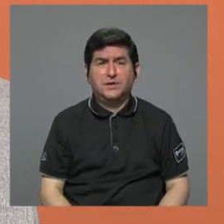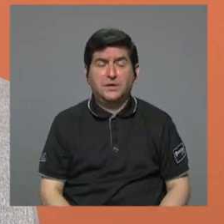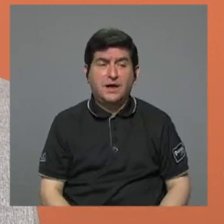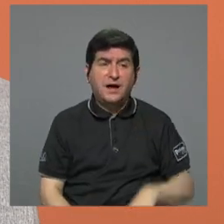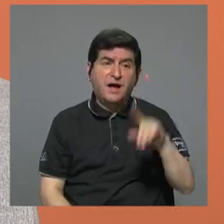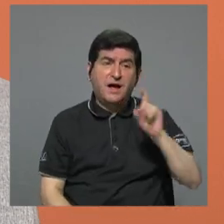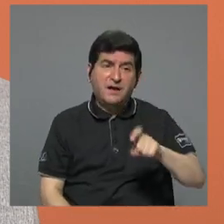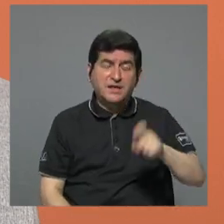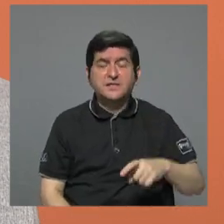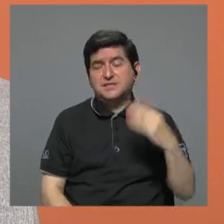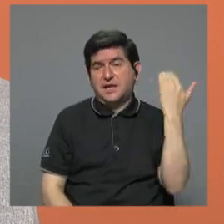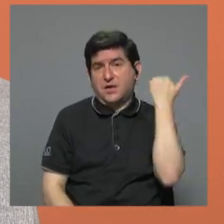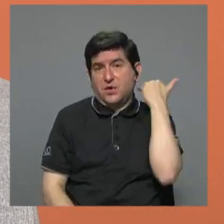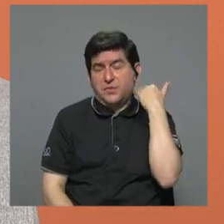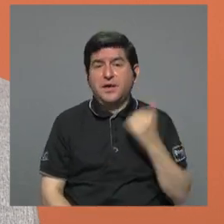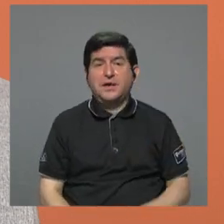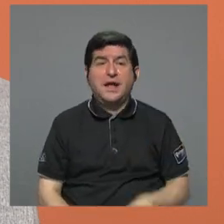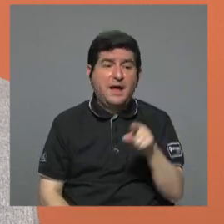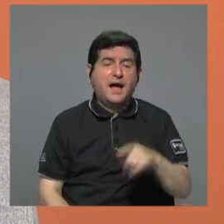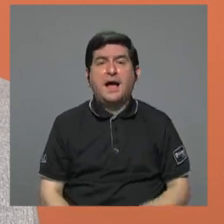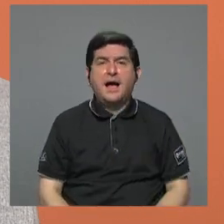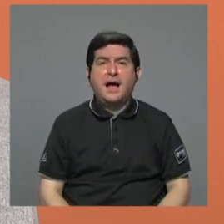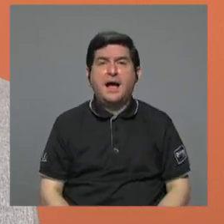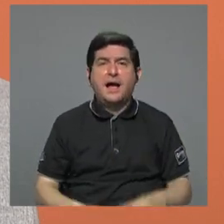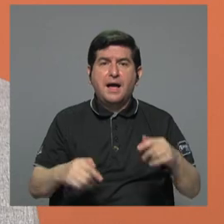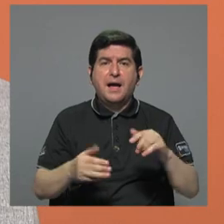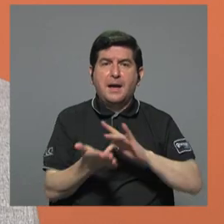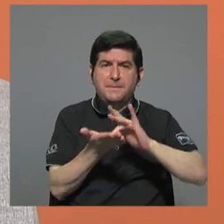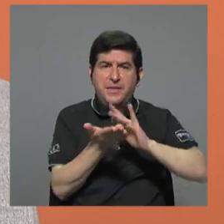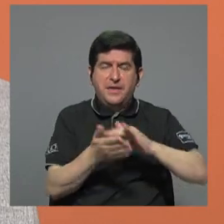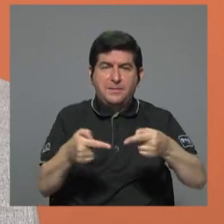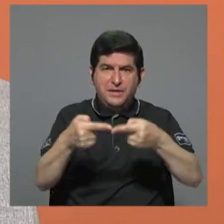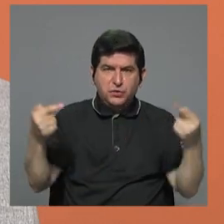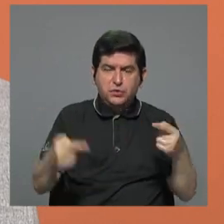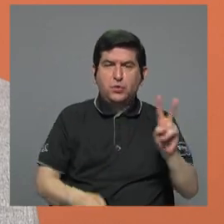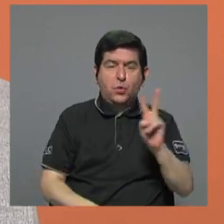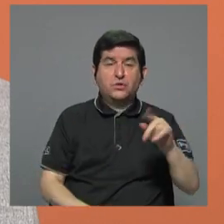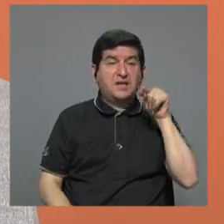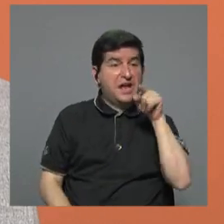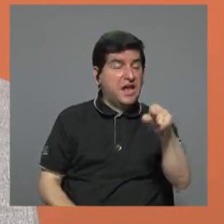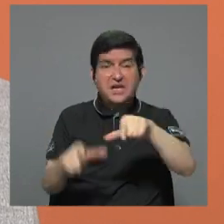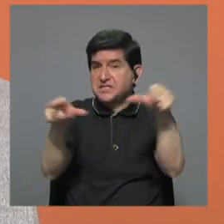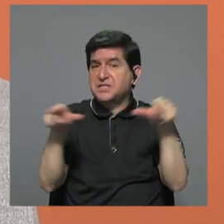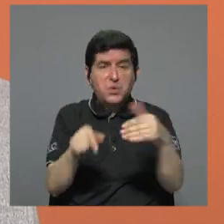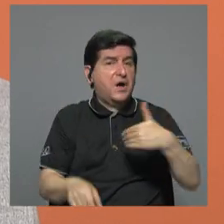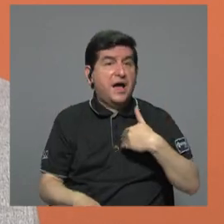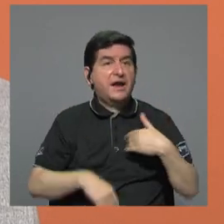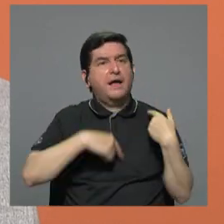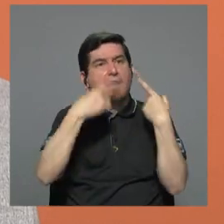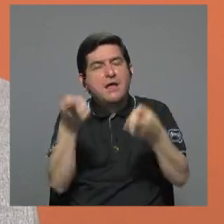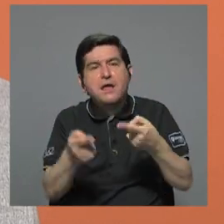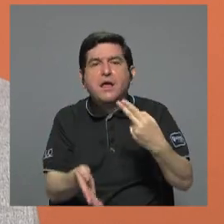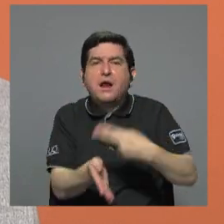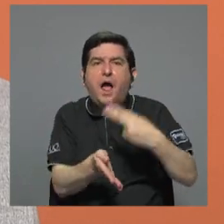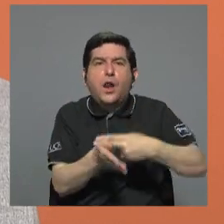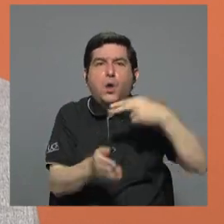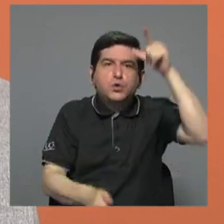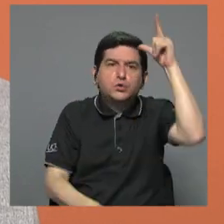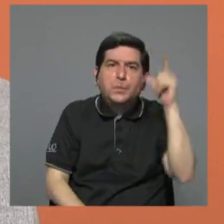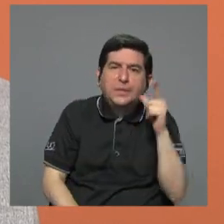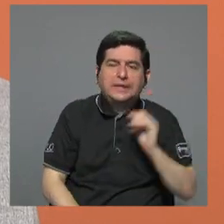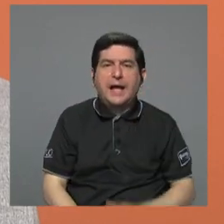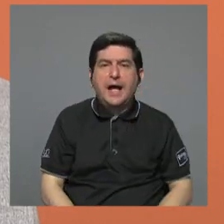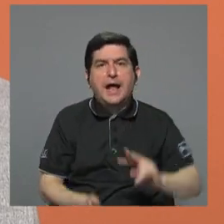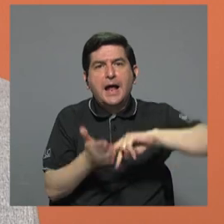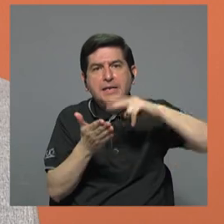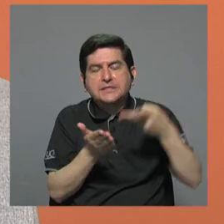que dar a la víctima antirretrovirales, y ellas decían, en esta zona no se cuenta con esto, hay que ir al Hospital de Limón, y esto por supuesto